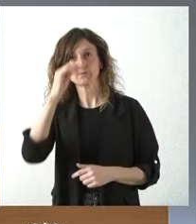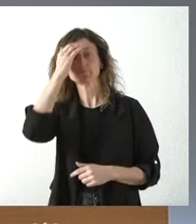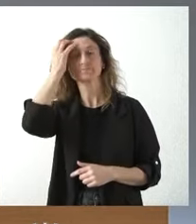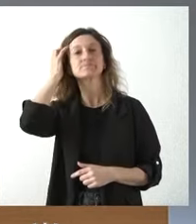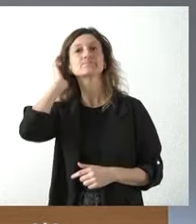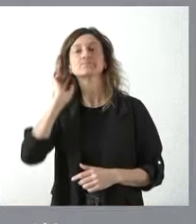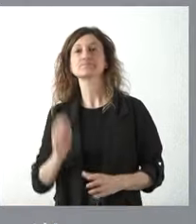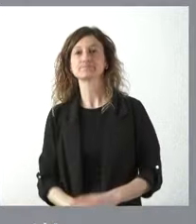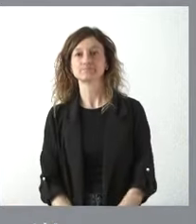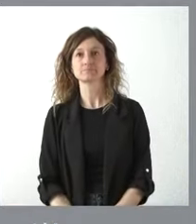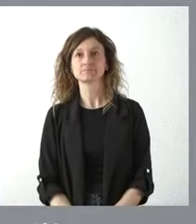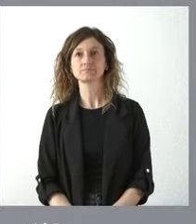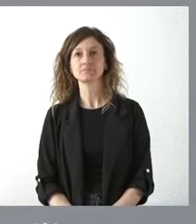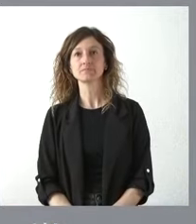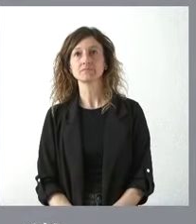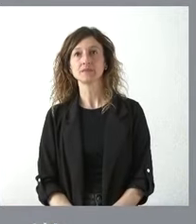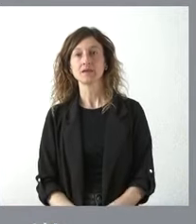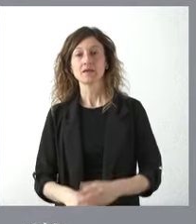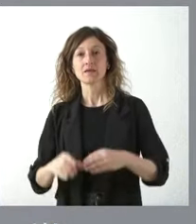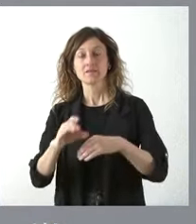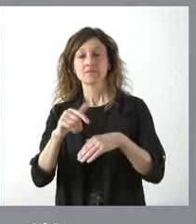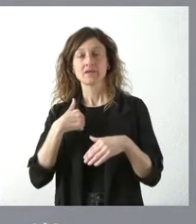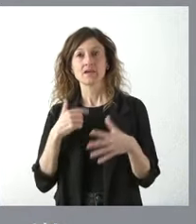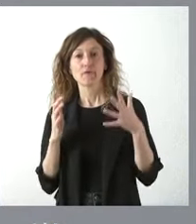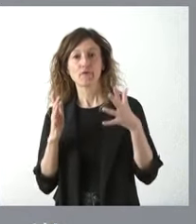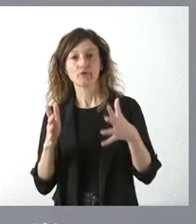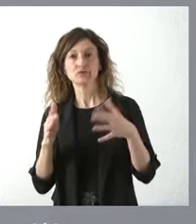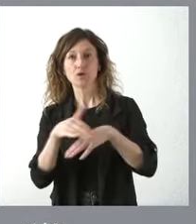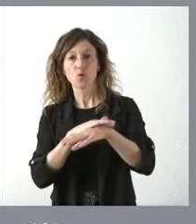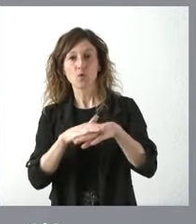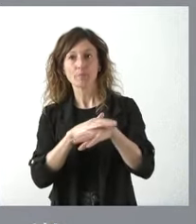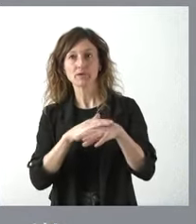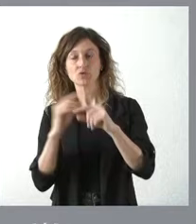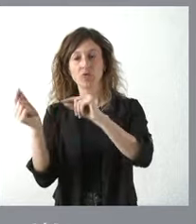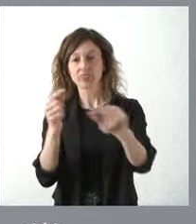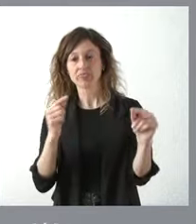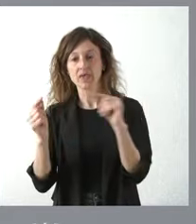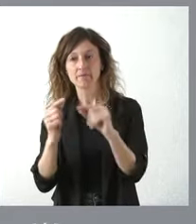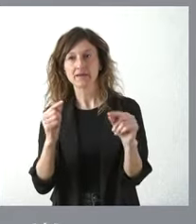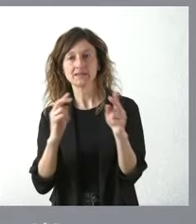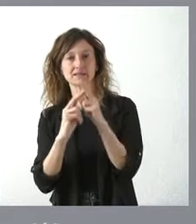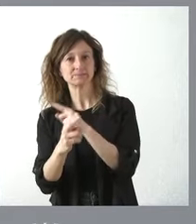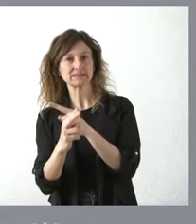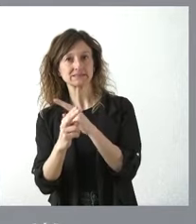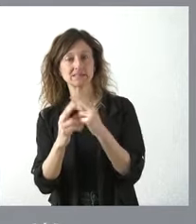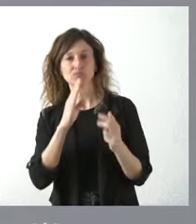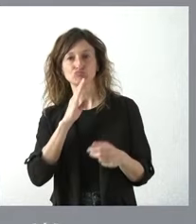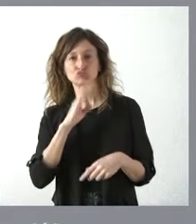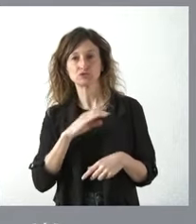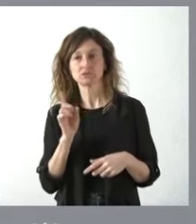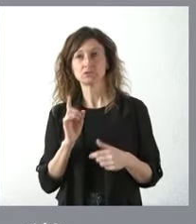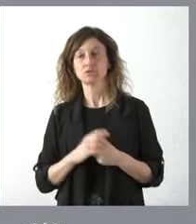Bueno yo creo que desde esta sala del Consejo de Gobierno no debo entrar al debate ni responder a una persona